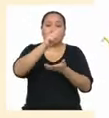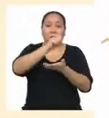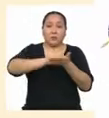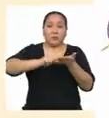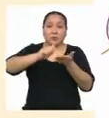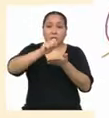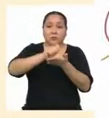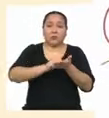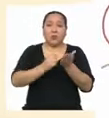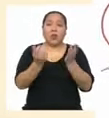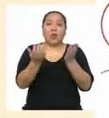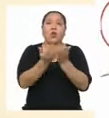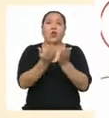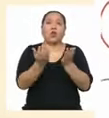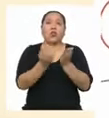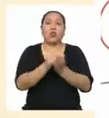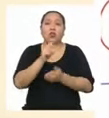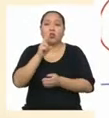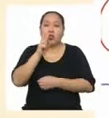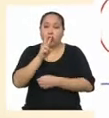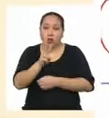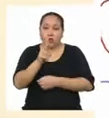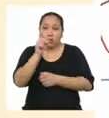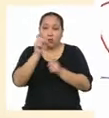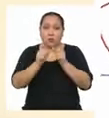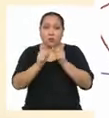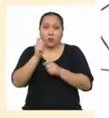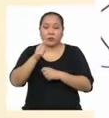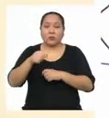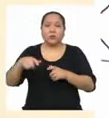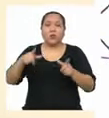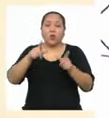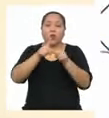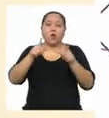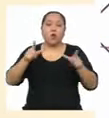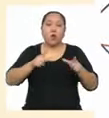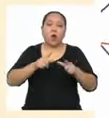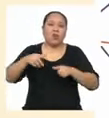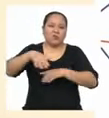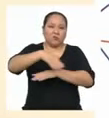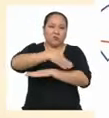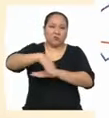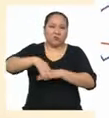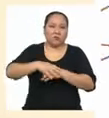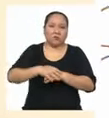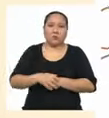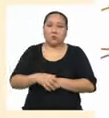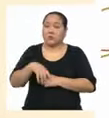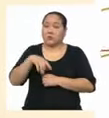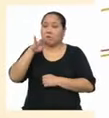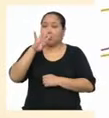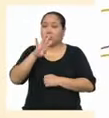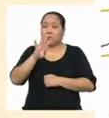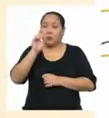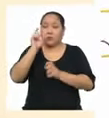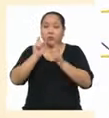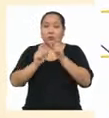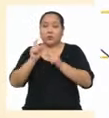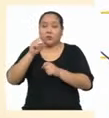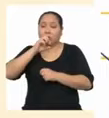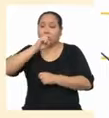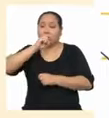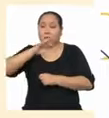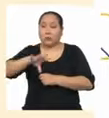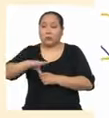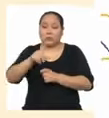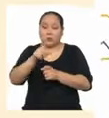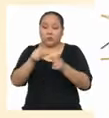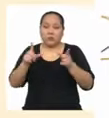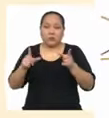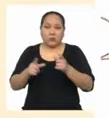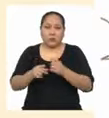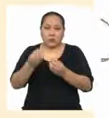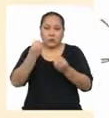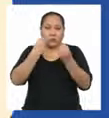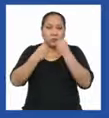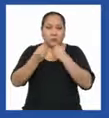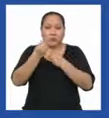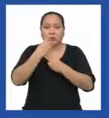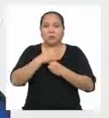Dos personas Marcaron espacios públicos Y cuatro personas Marcaron lugares De consumo